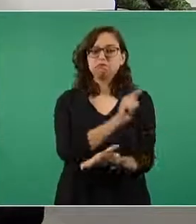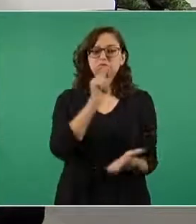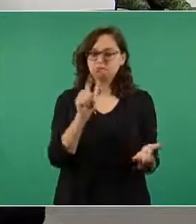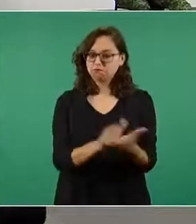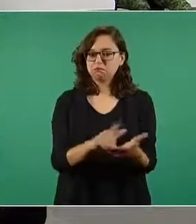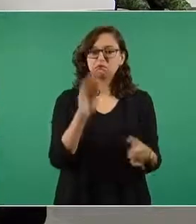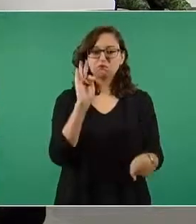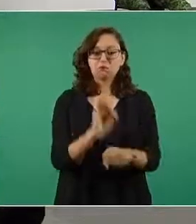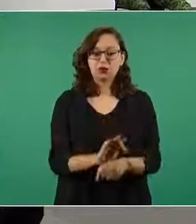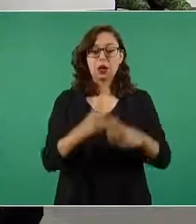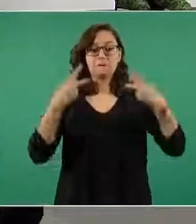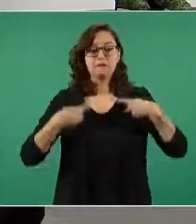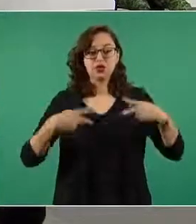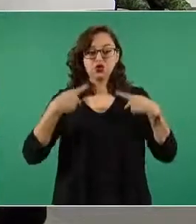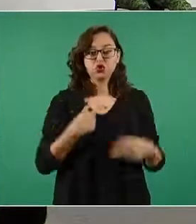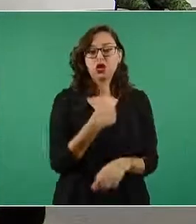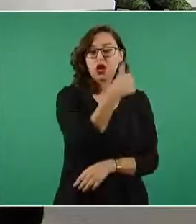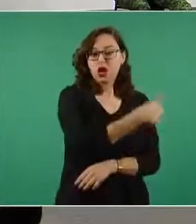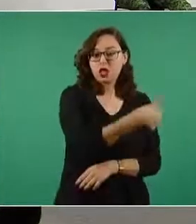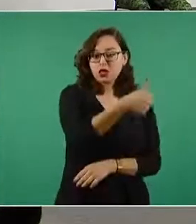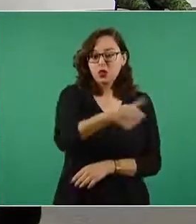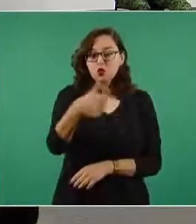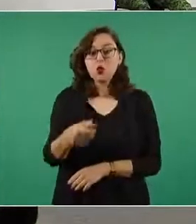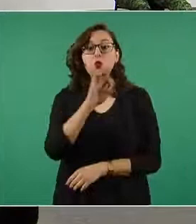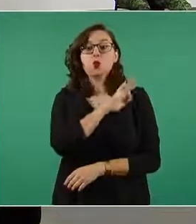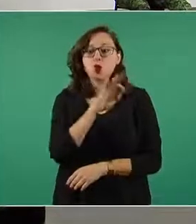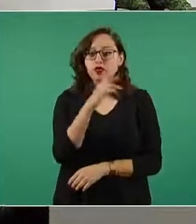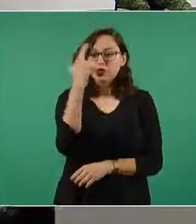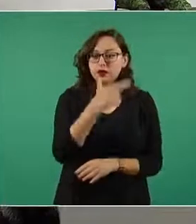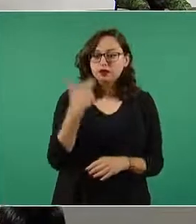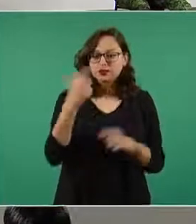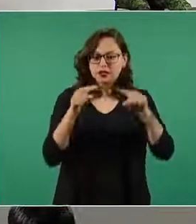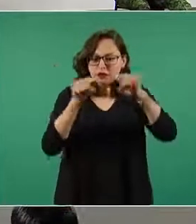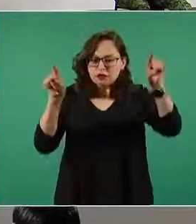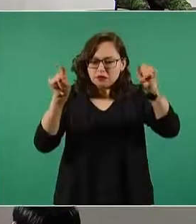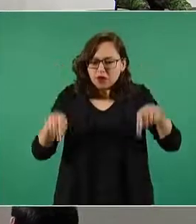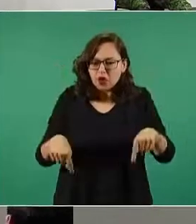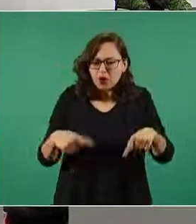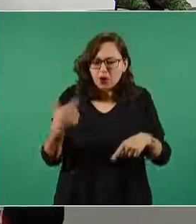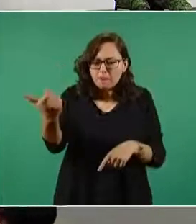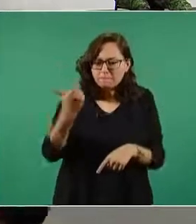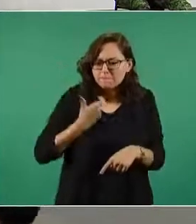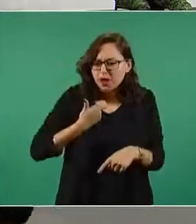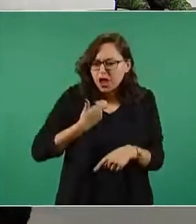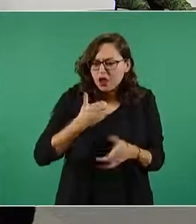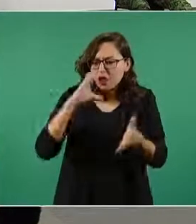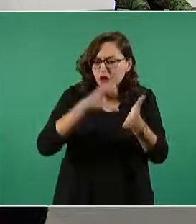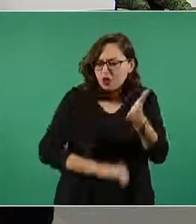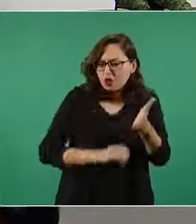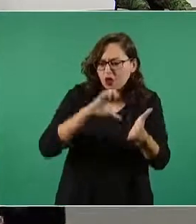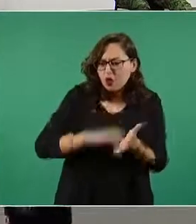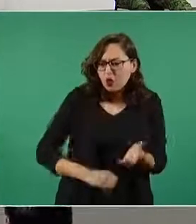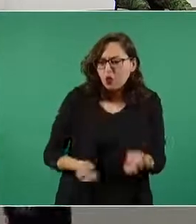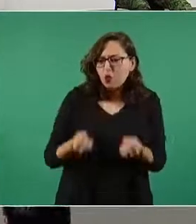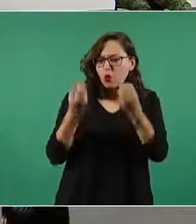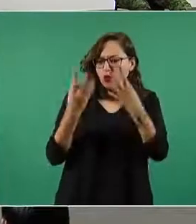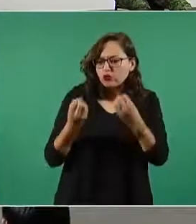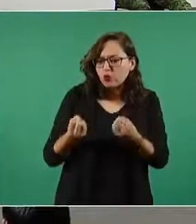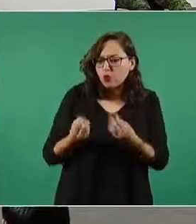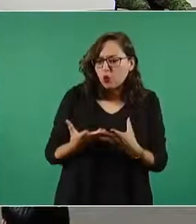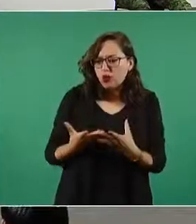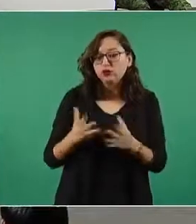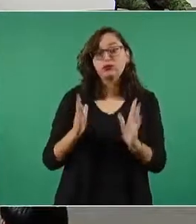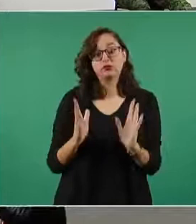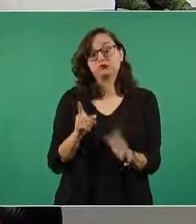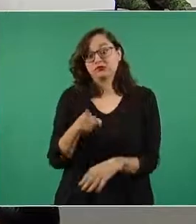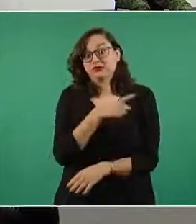cada trabajador puede verificar el pago efectuado mismos que deben ser declarados obligatoriamente ante el SAT como lo